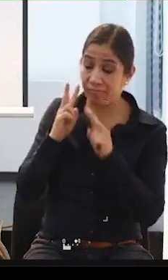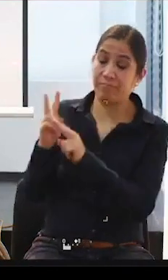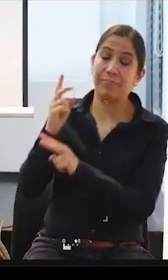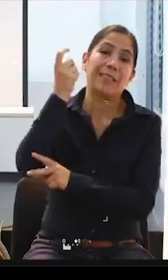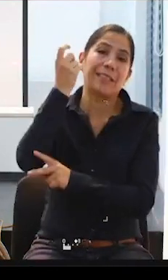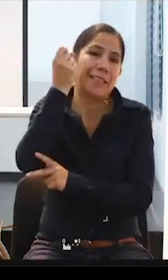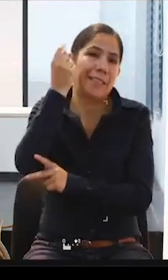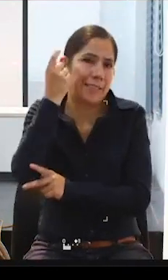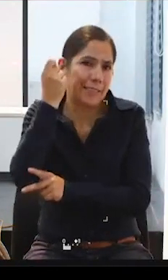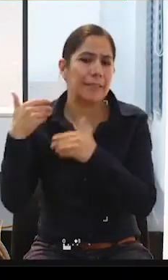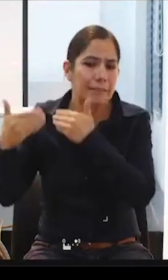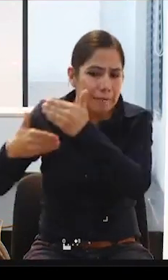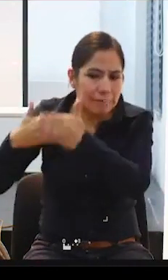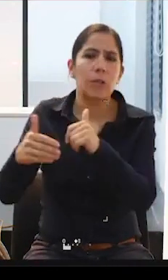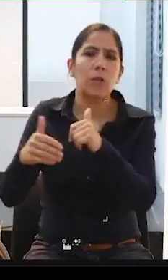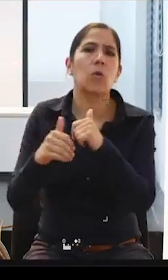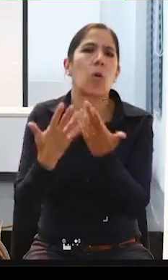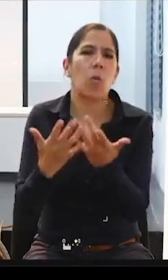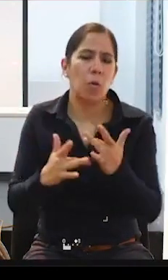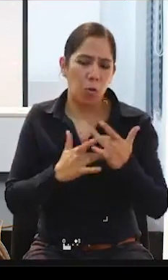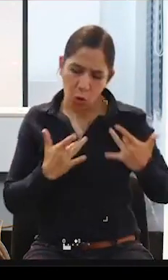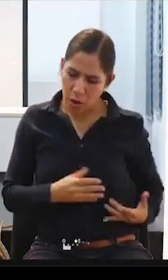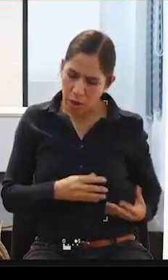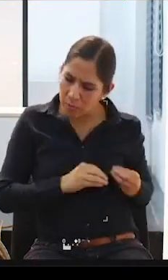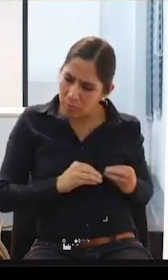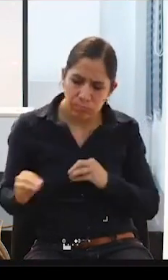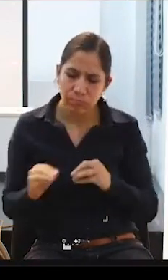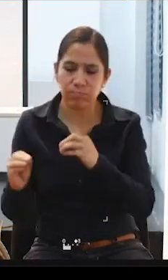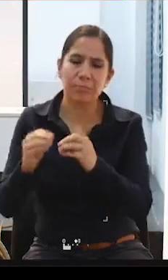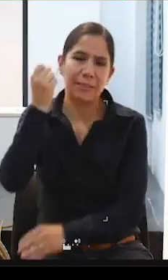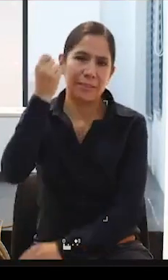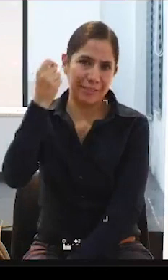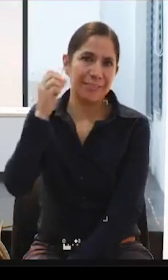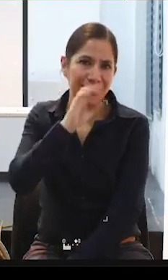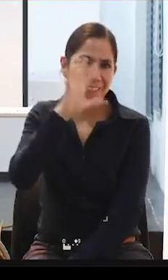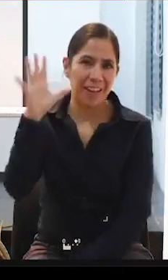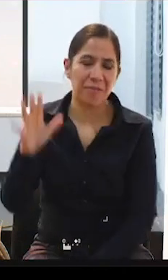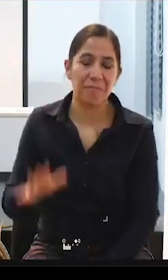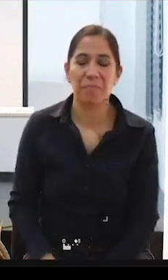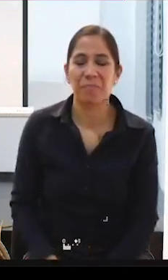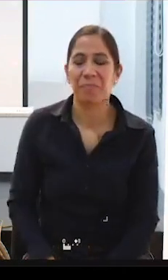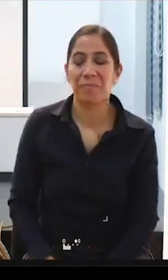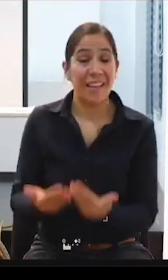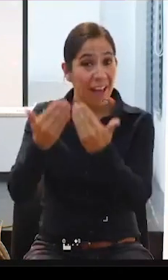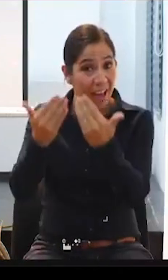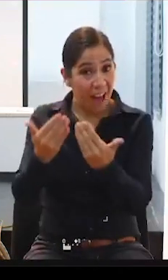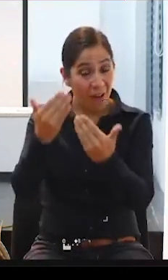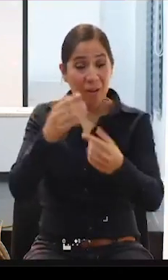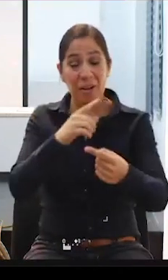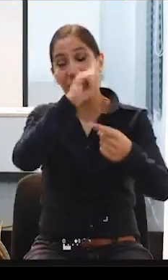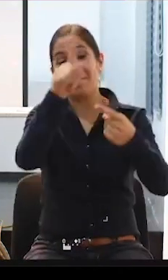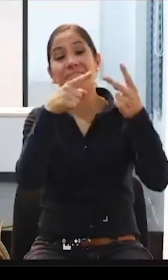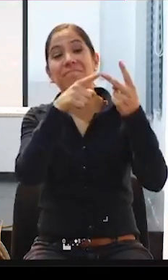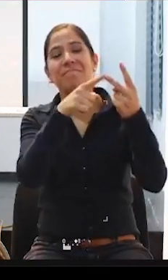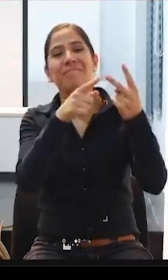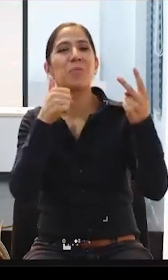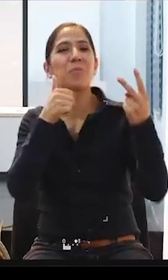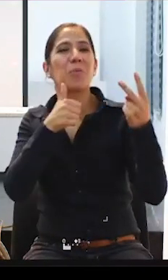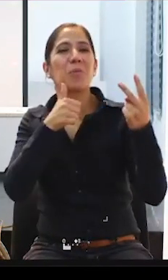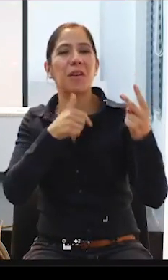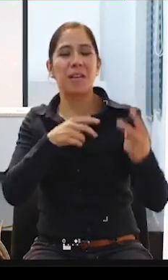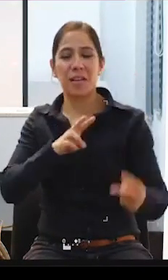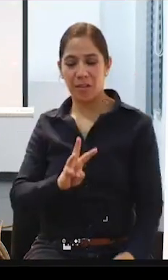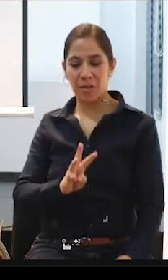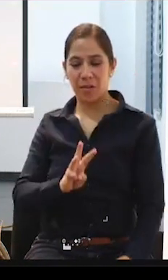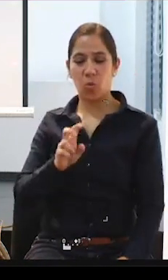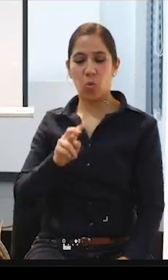viene todo esto, ¿no? Del corazón. Entonces, me gustaría darle la palabra, por favor, a Wendy. Querida Wendy, yo te